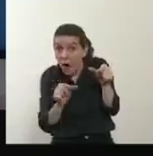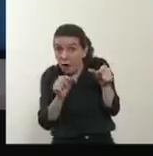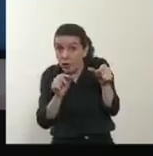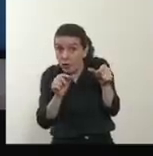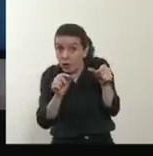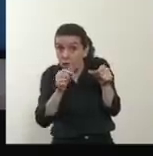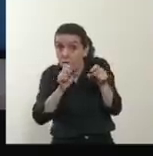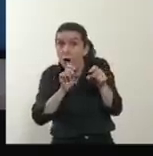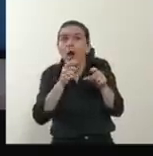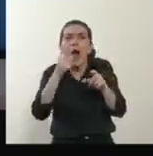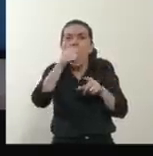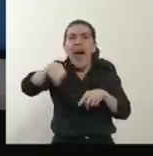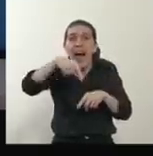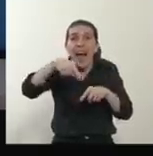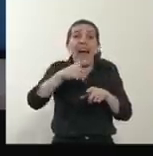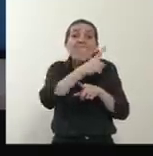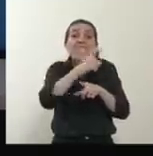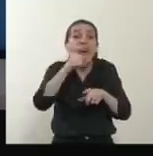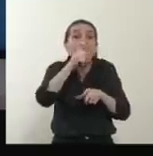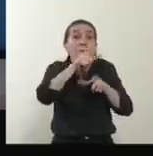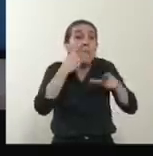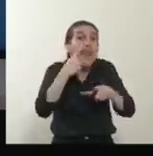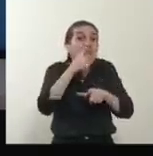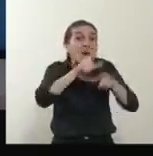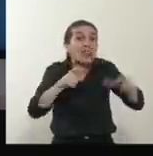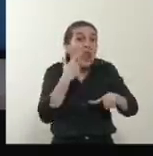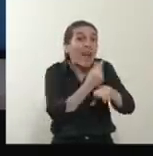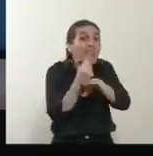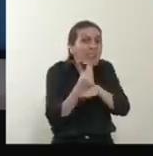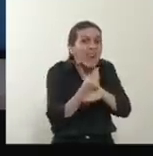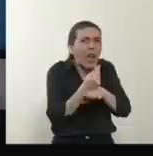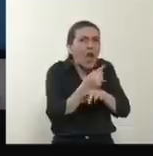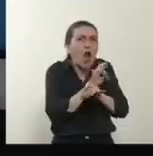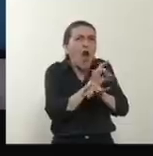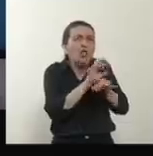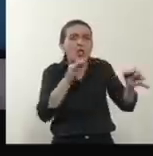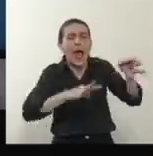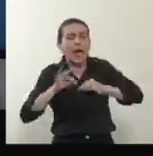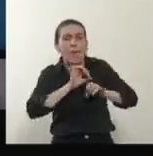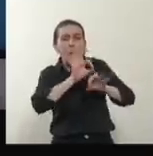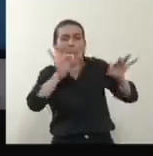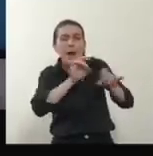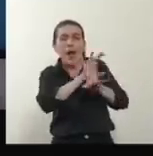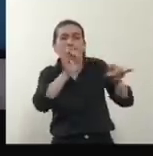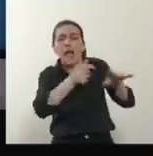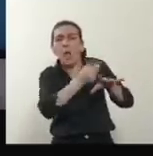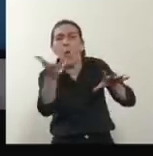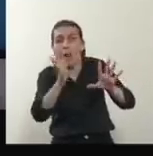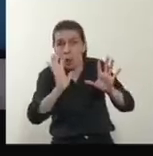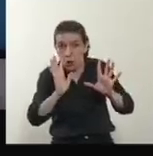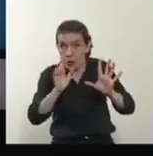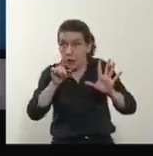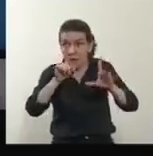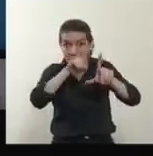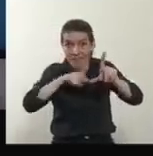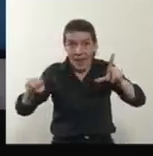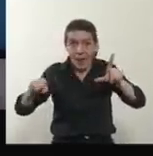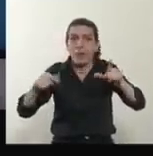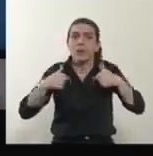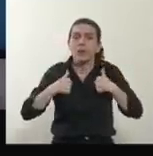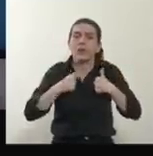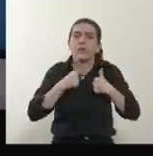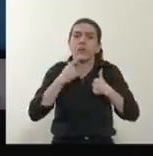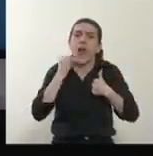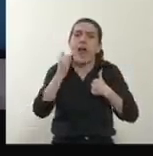cuántos contagiados tenemos cada 100.000 habitantes. Yo quiero darles un dato a mis coporteños.